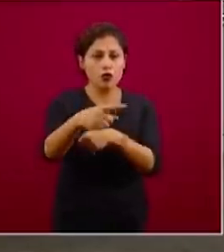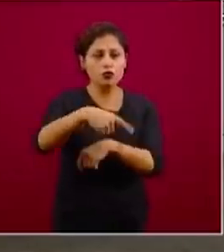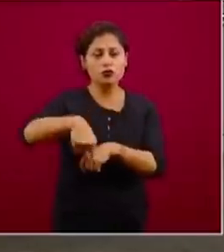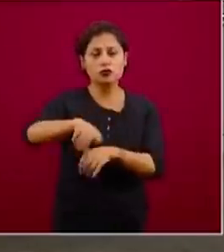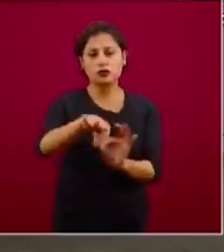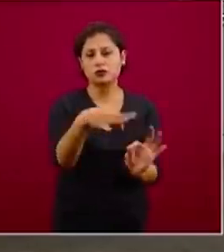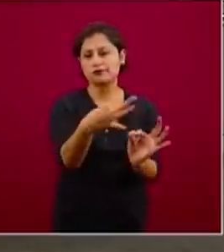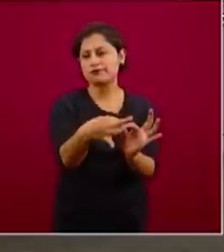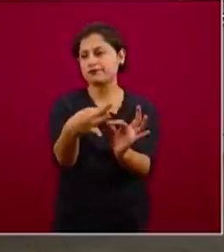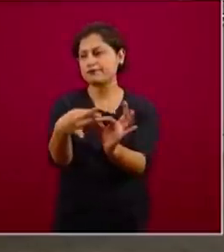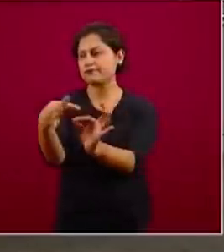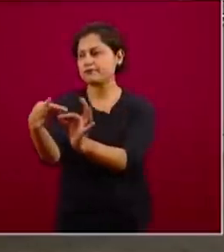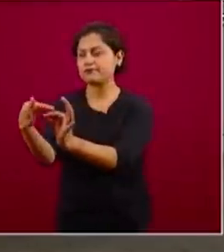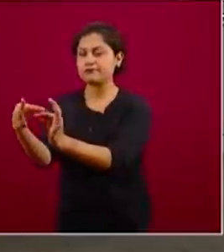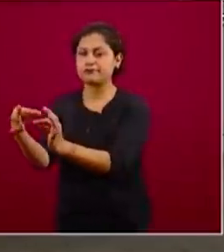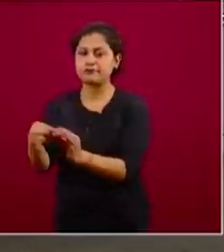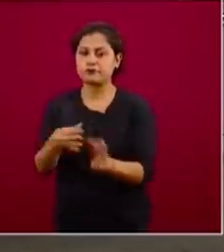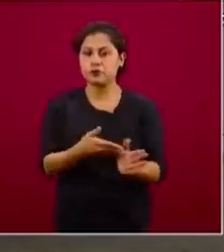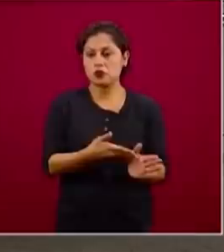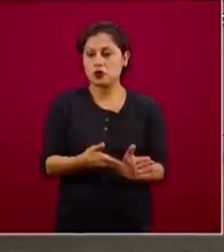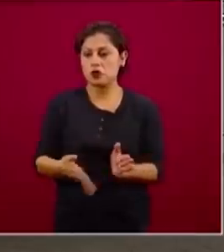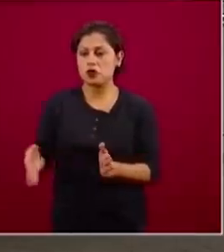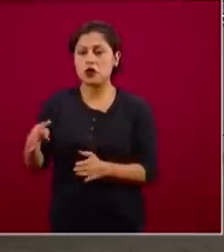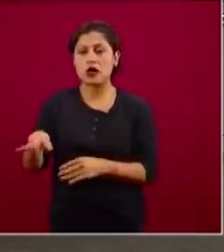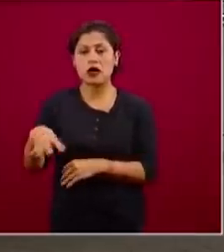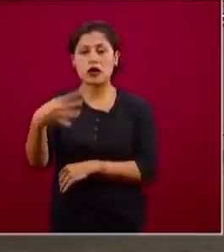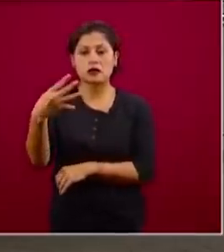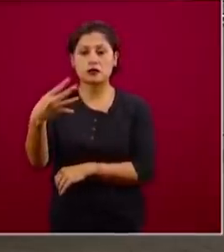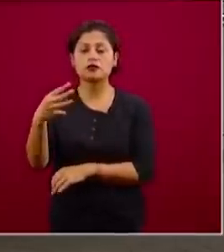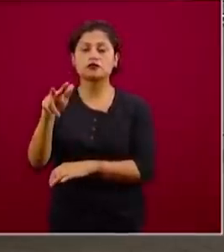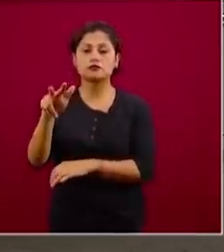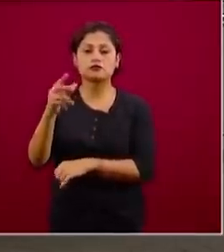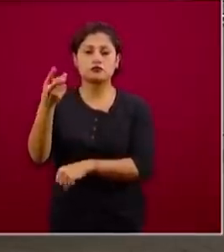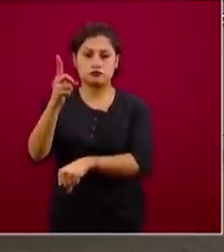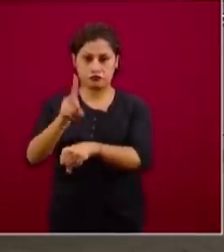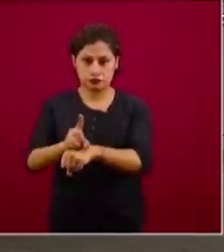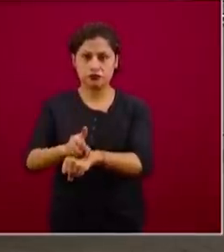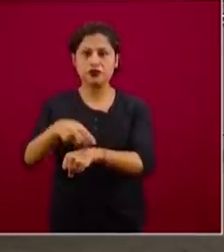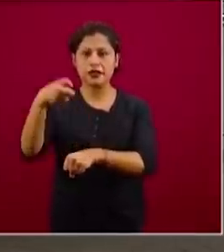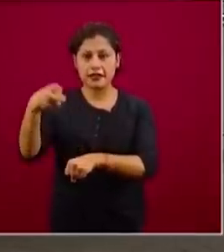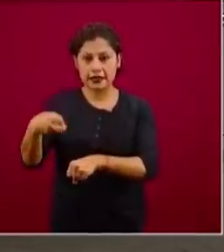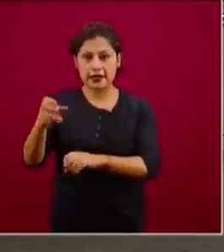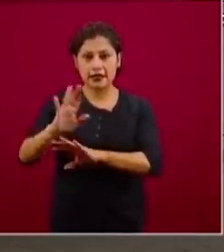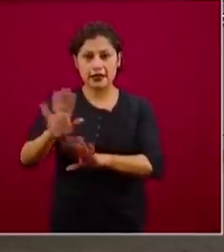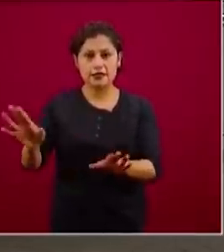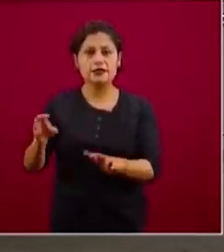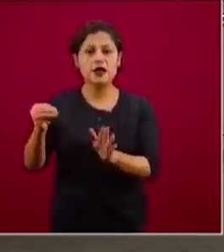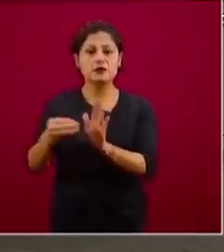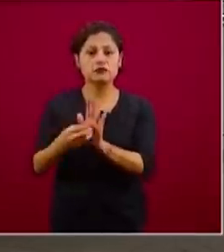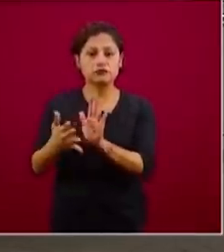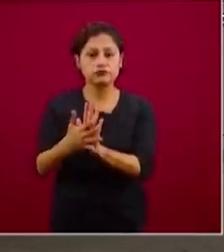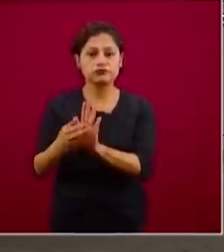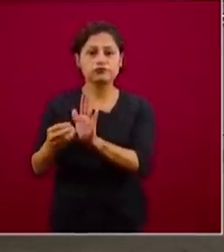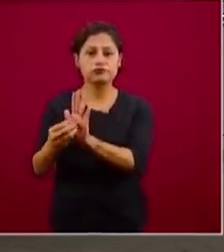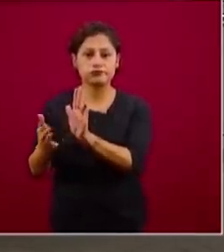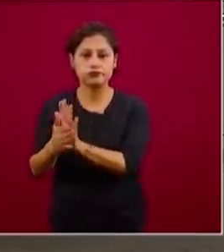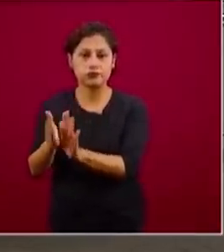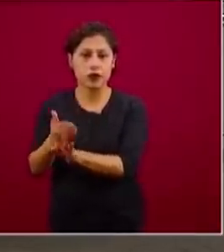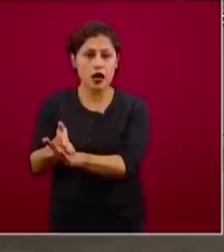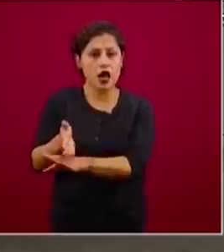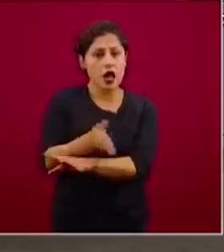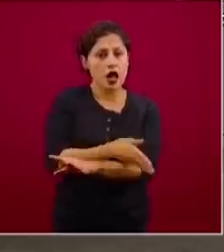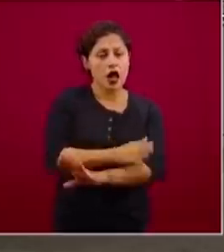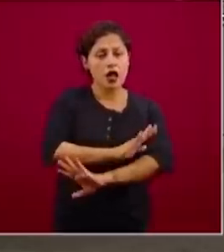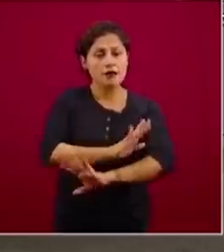12 días, 14 de hecho con hoy, desde que esta herramienta está disponible, esta herramienta se empezó a preparar de consenso en el sector